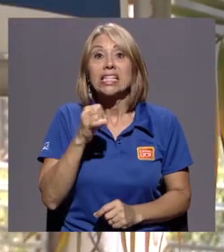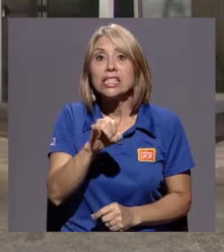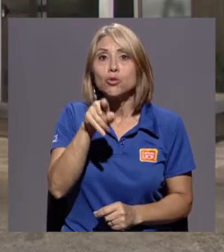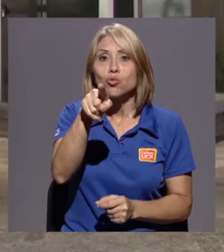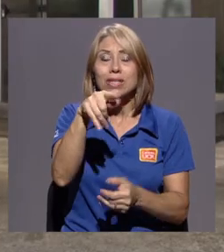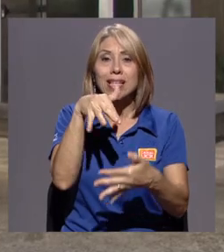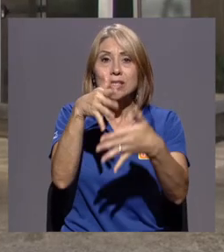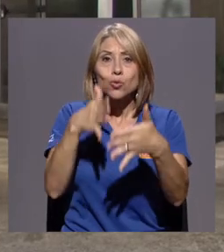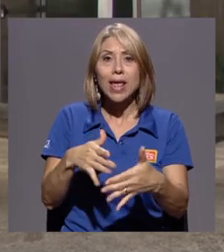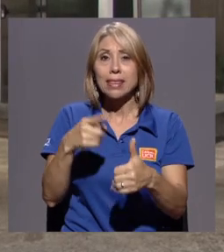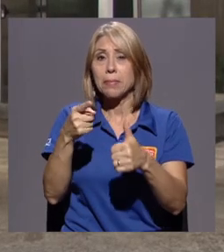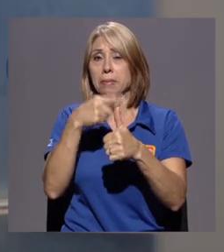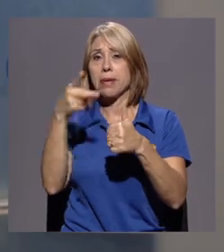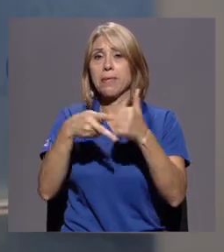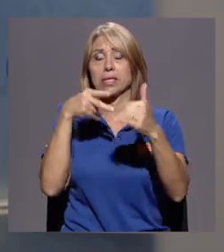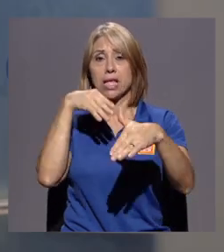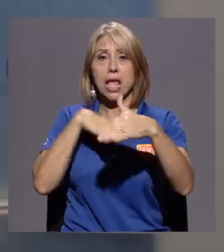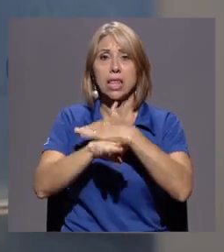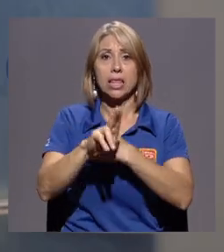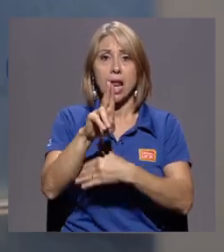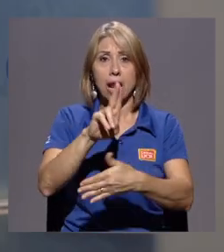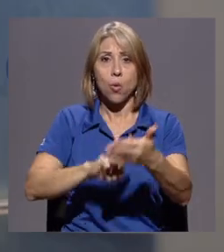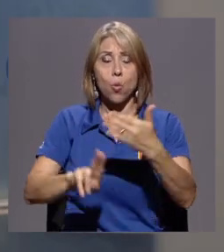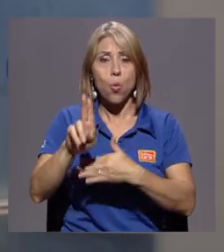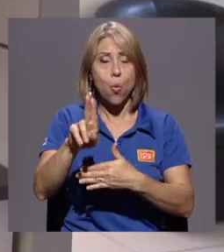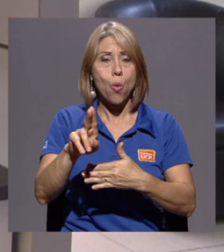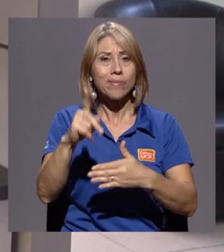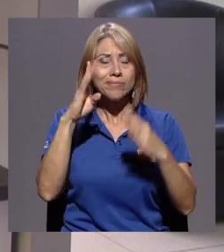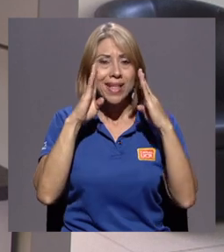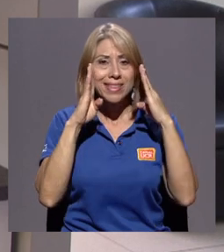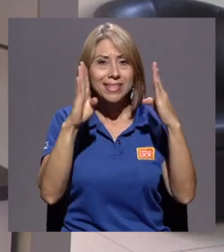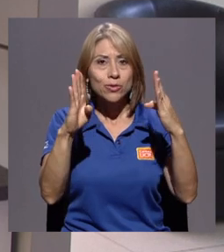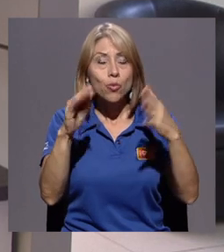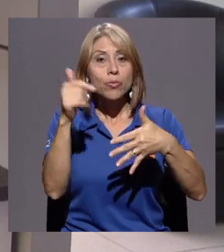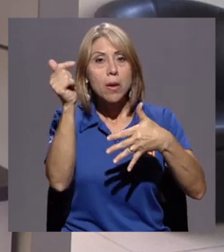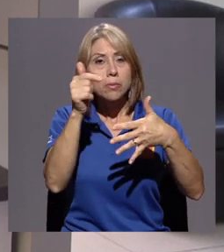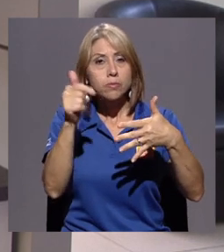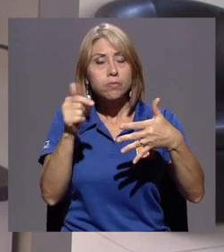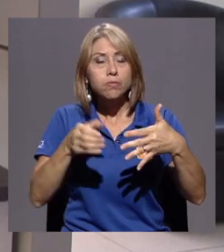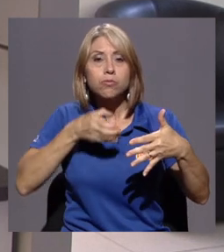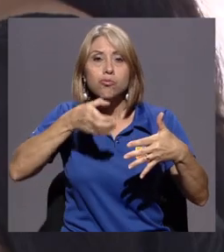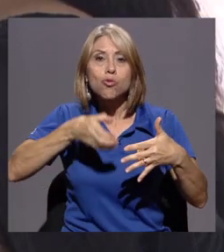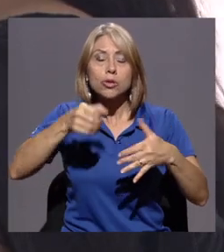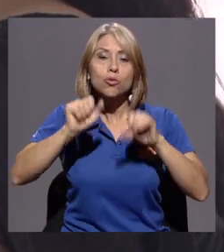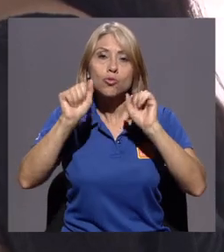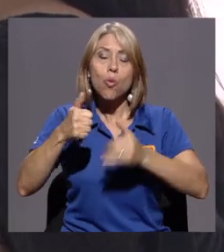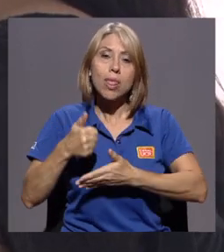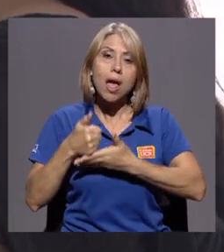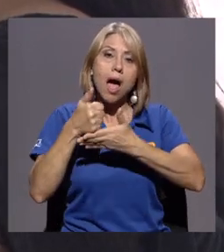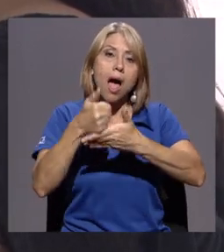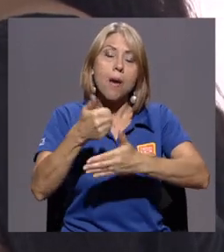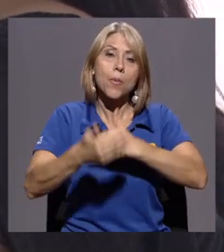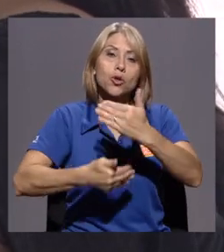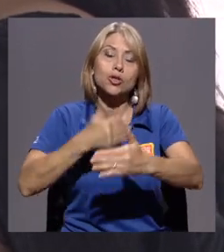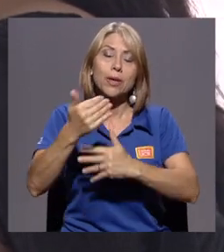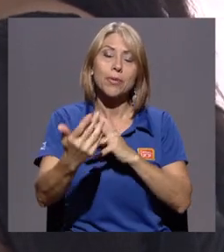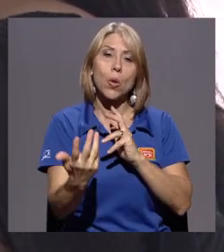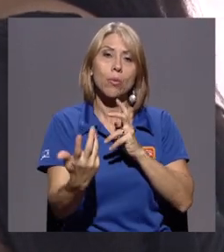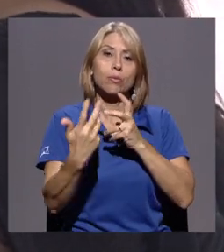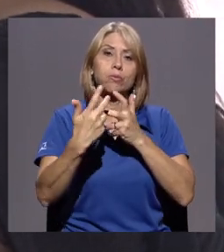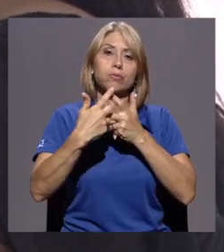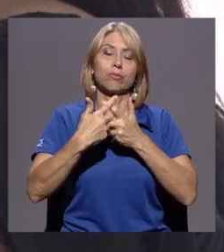estudiante de primer ingreso, preste mucha atención porque estos consejos podrían ayudarle en su proceso de adaptación